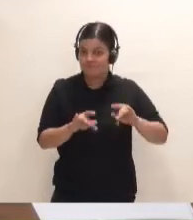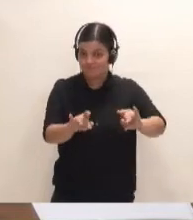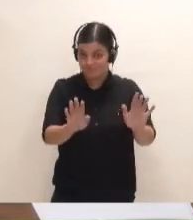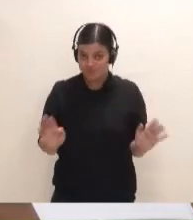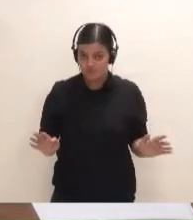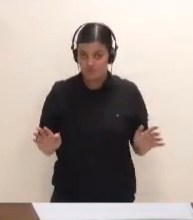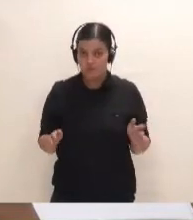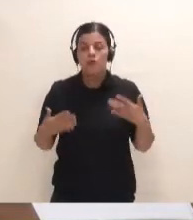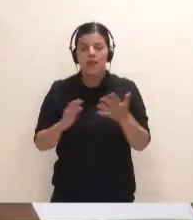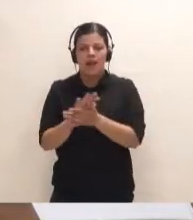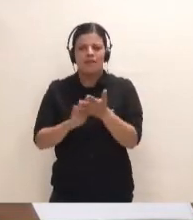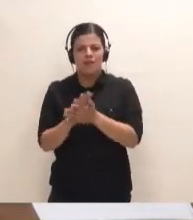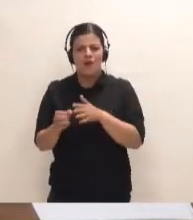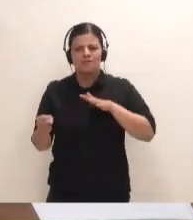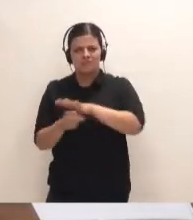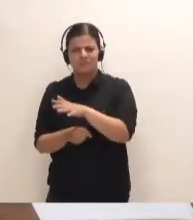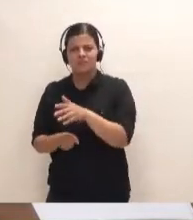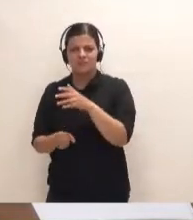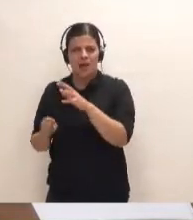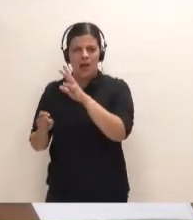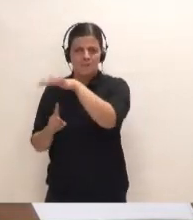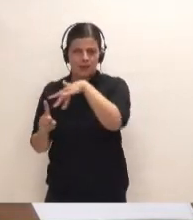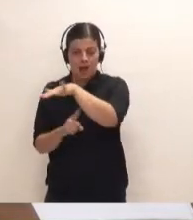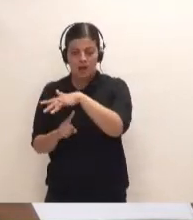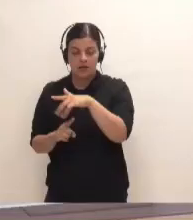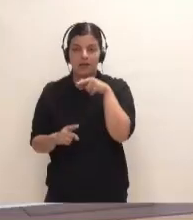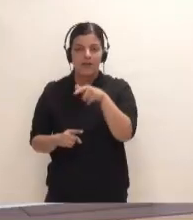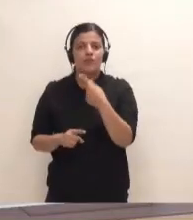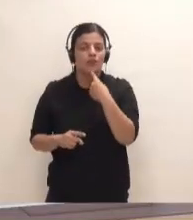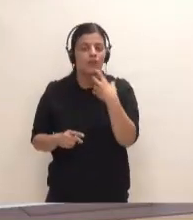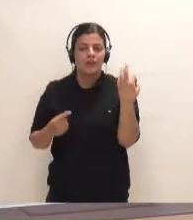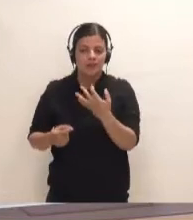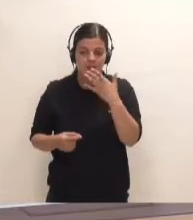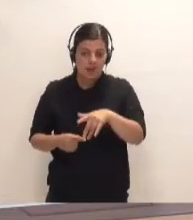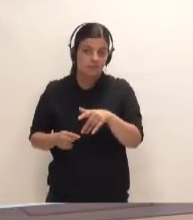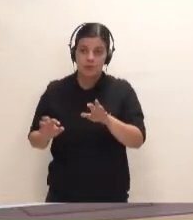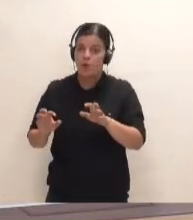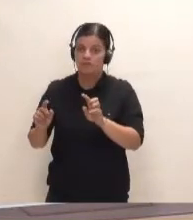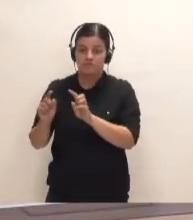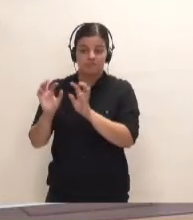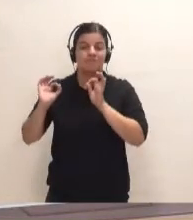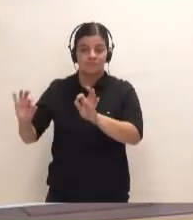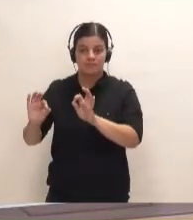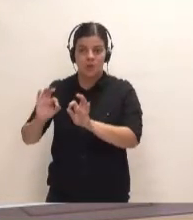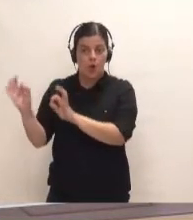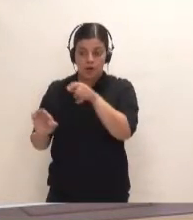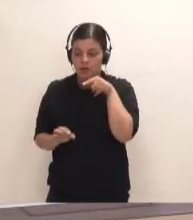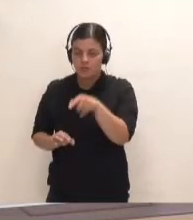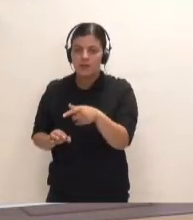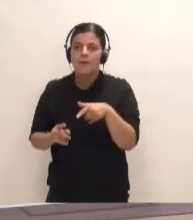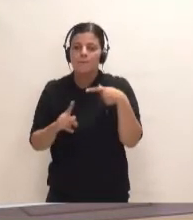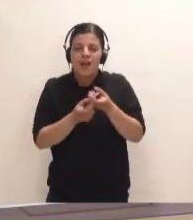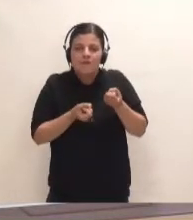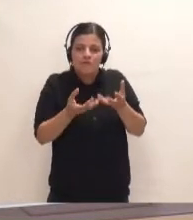Usted habla de la declaración de impacto ambiental, mire, eso la determina el órgano sustantivo y el informe de